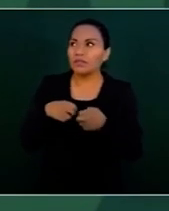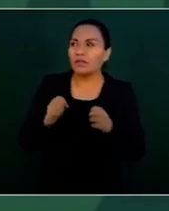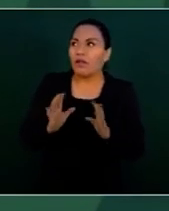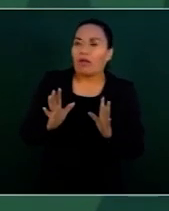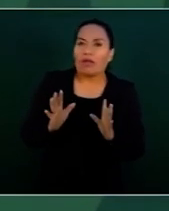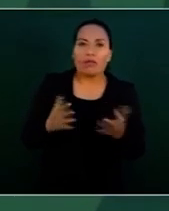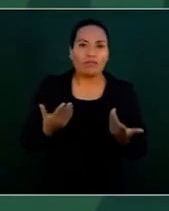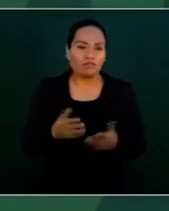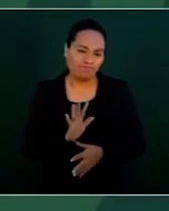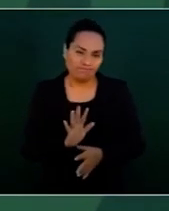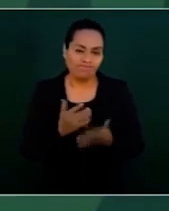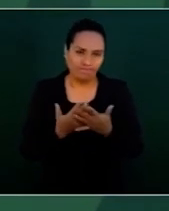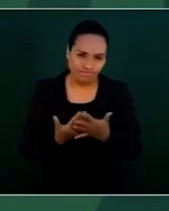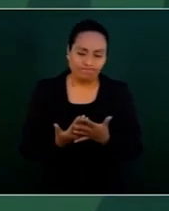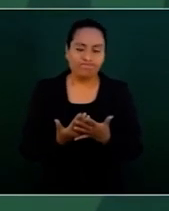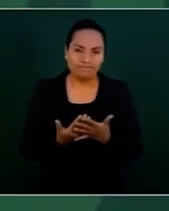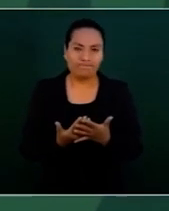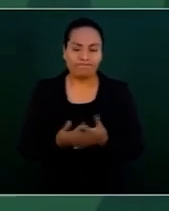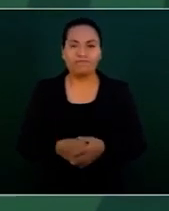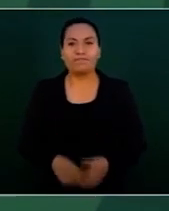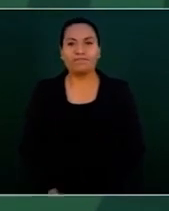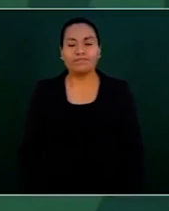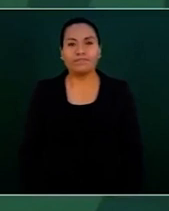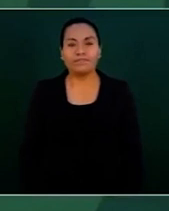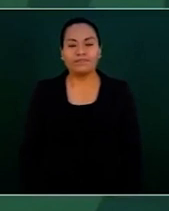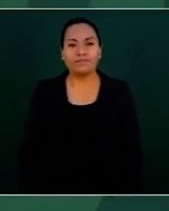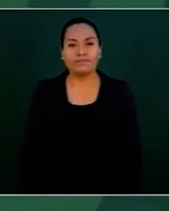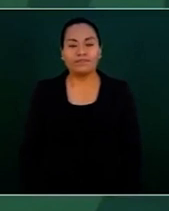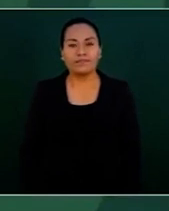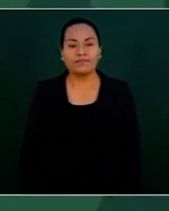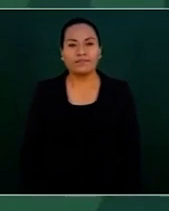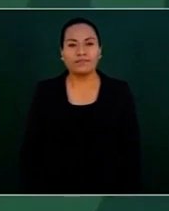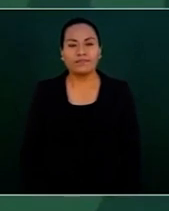porque hay